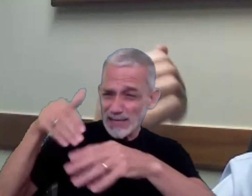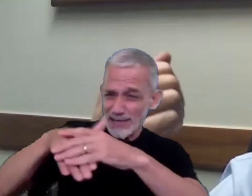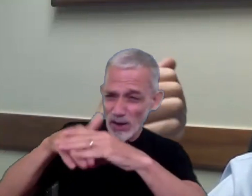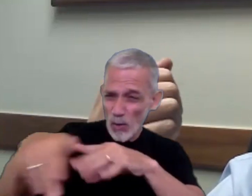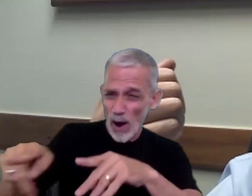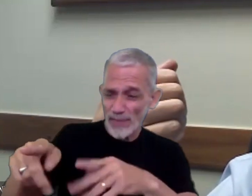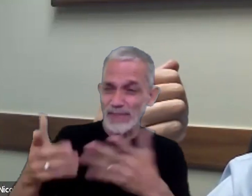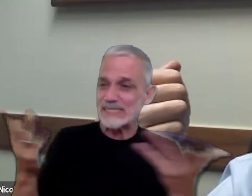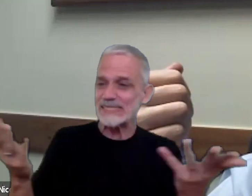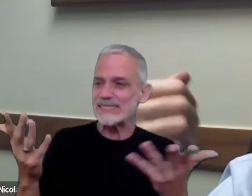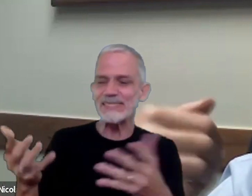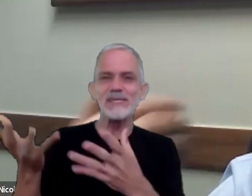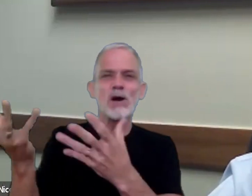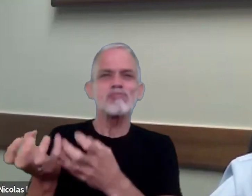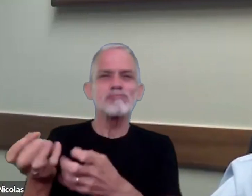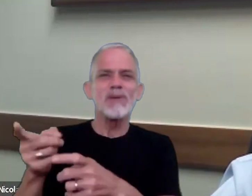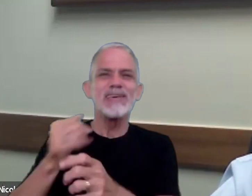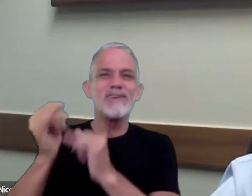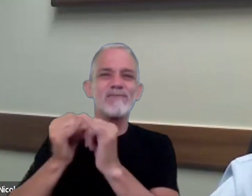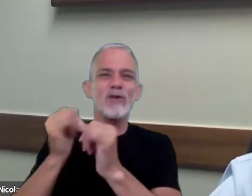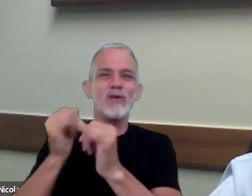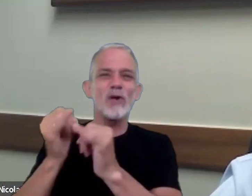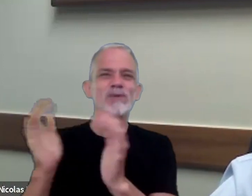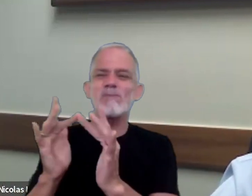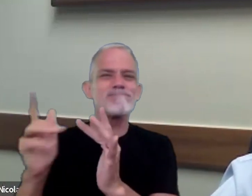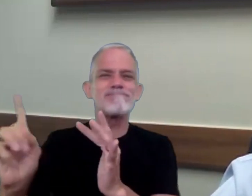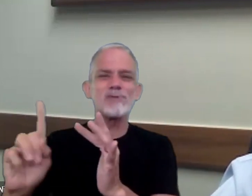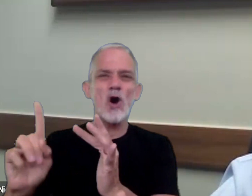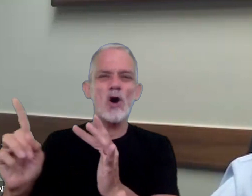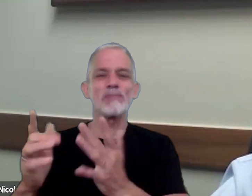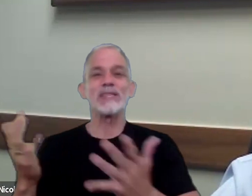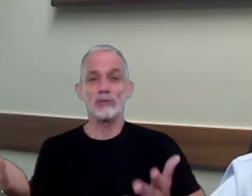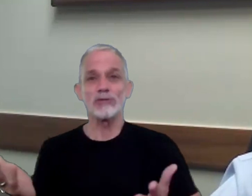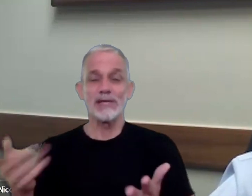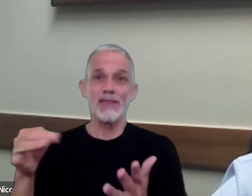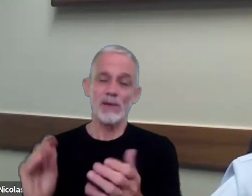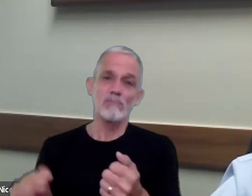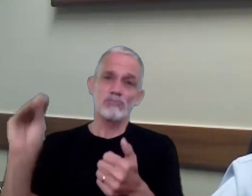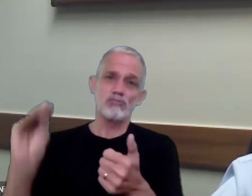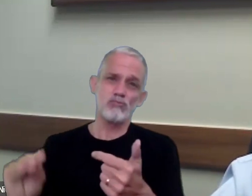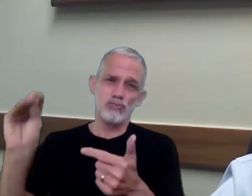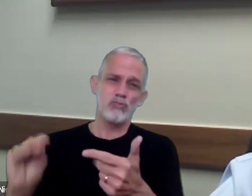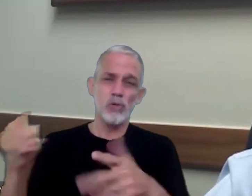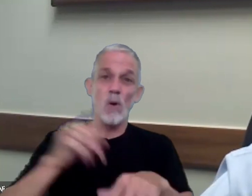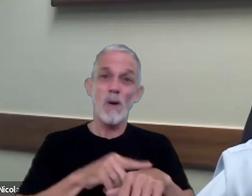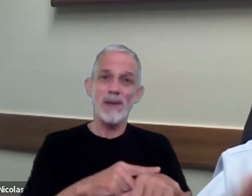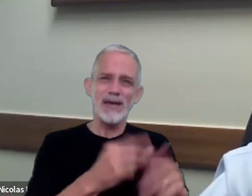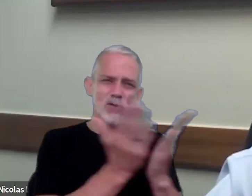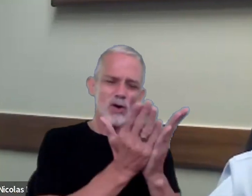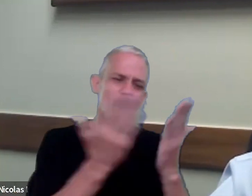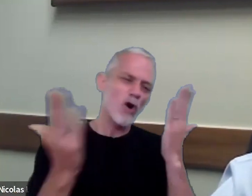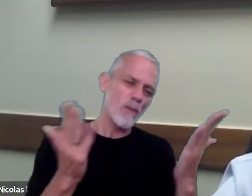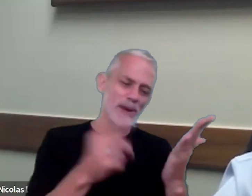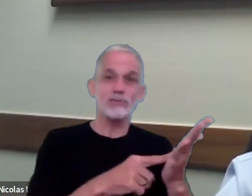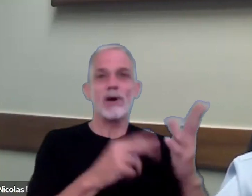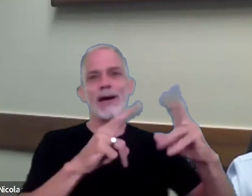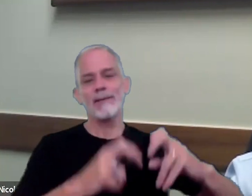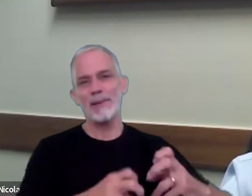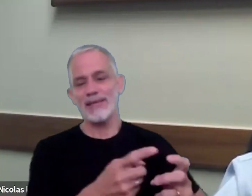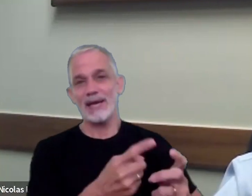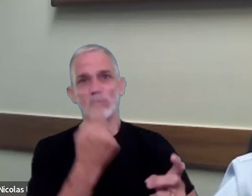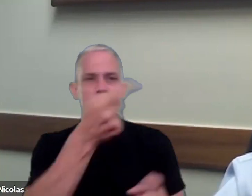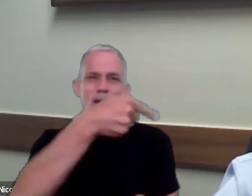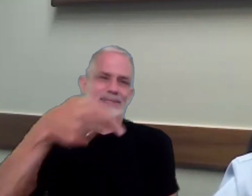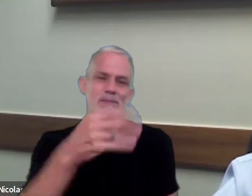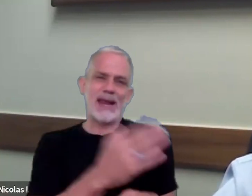no recepta la información en línea entonces al momento de hacer el estudio imagínense que el estudio no se hace una